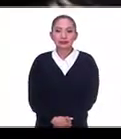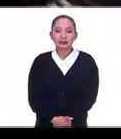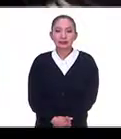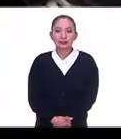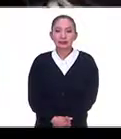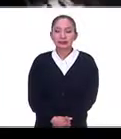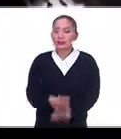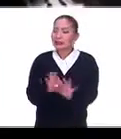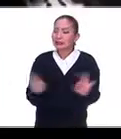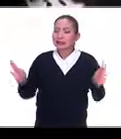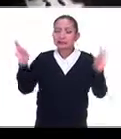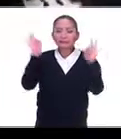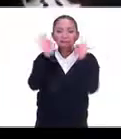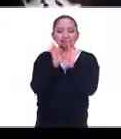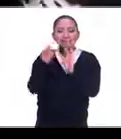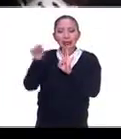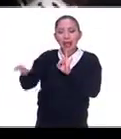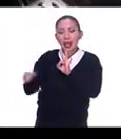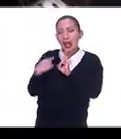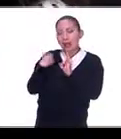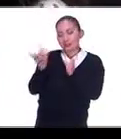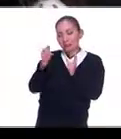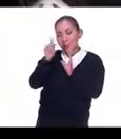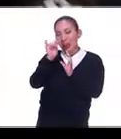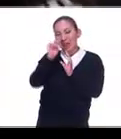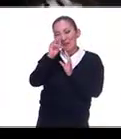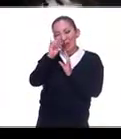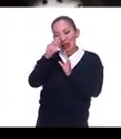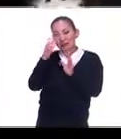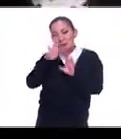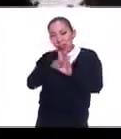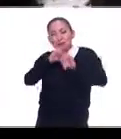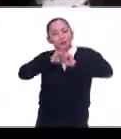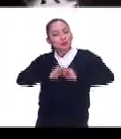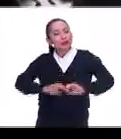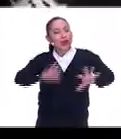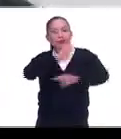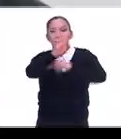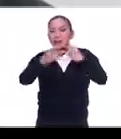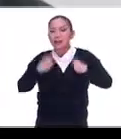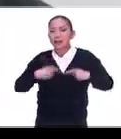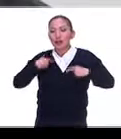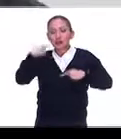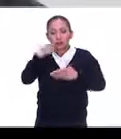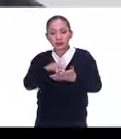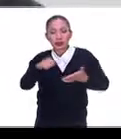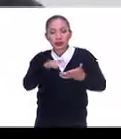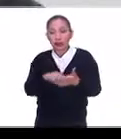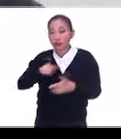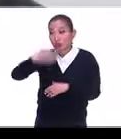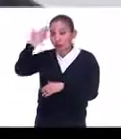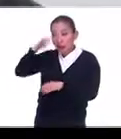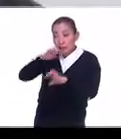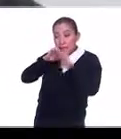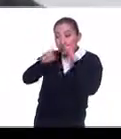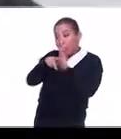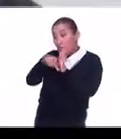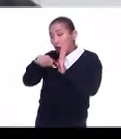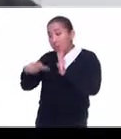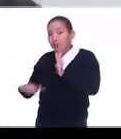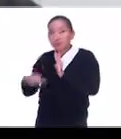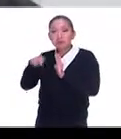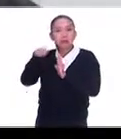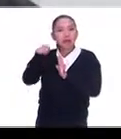pero elementalmente en perfiles era donde llegaba y llegamos masivamente a toda la gente. Lo que sé de periodismo y